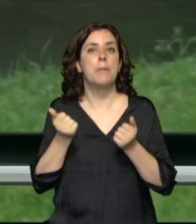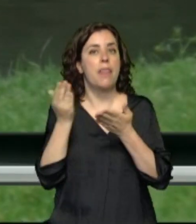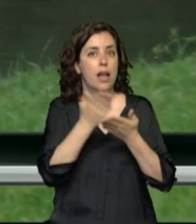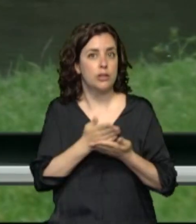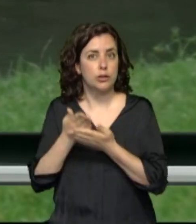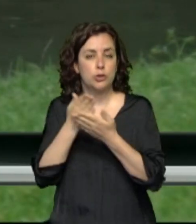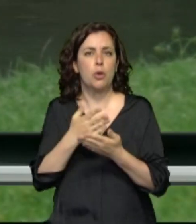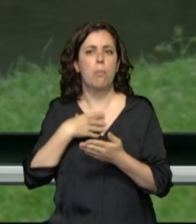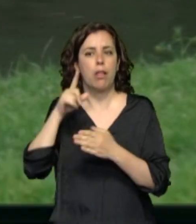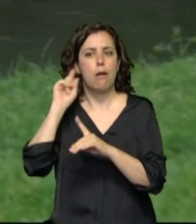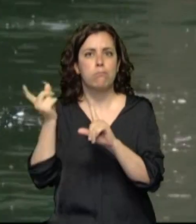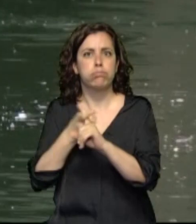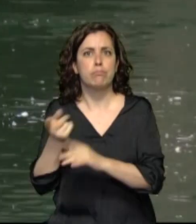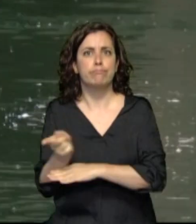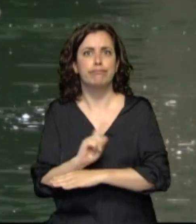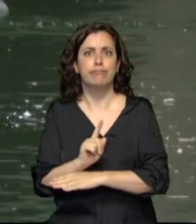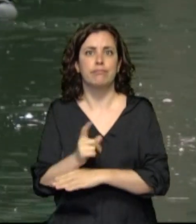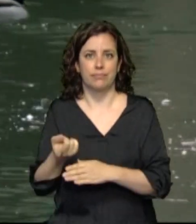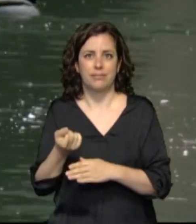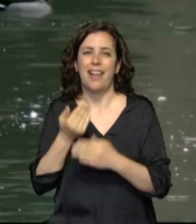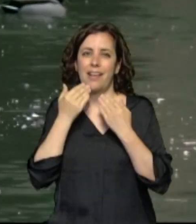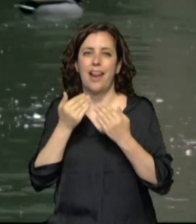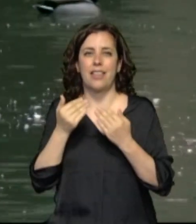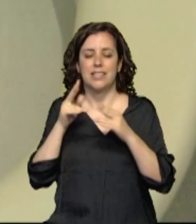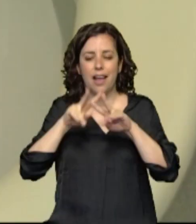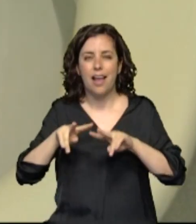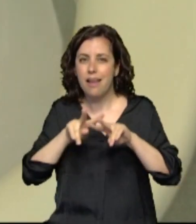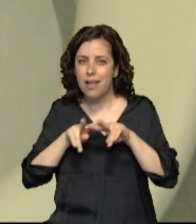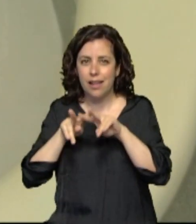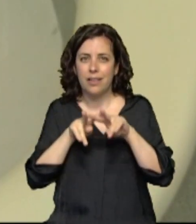temprana del virus a través del análisis de las aguas residuales.